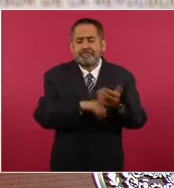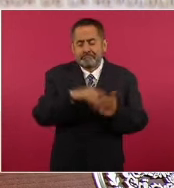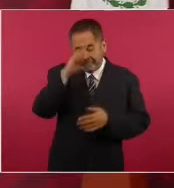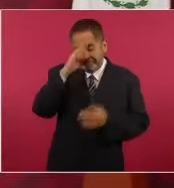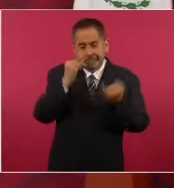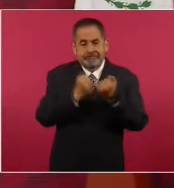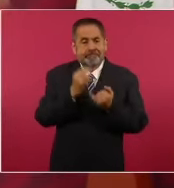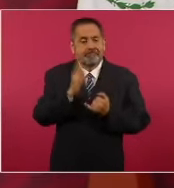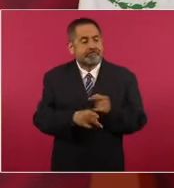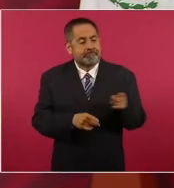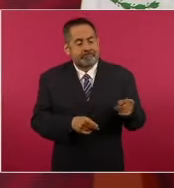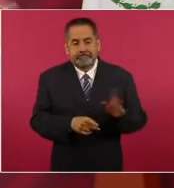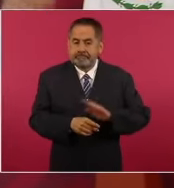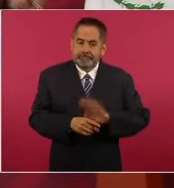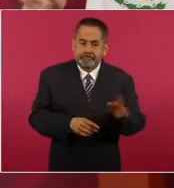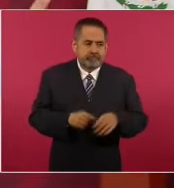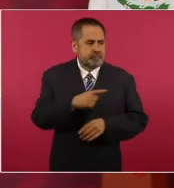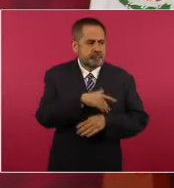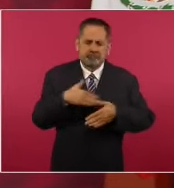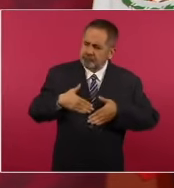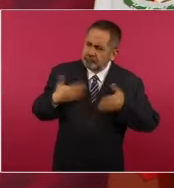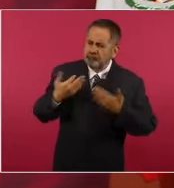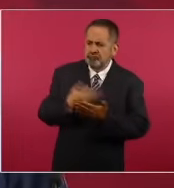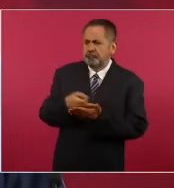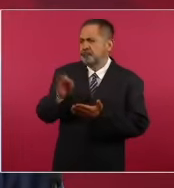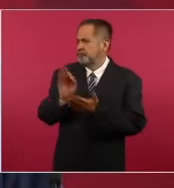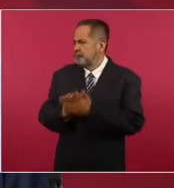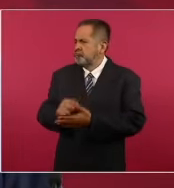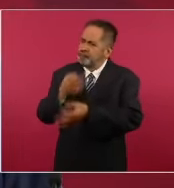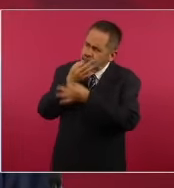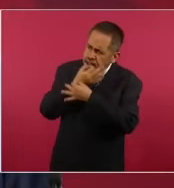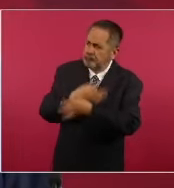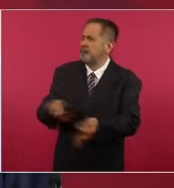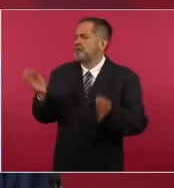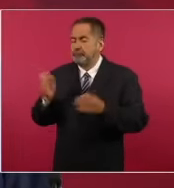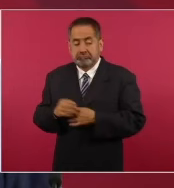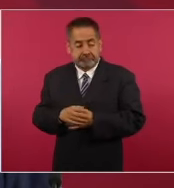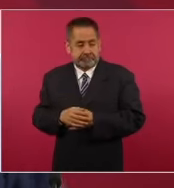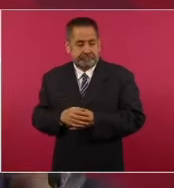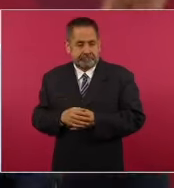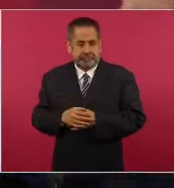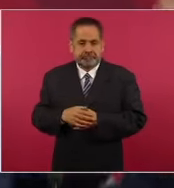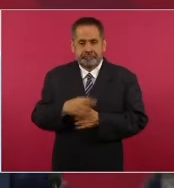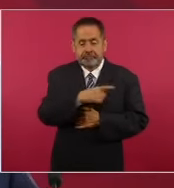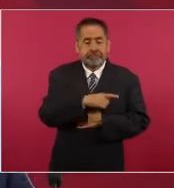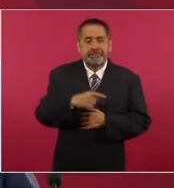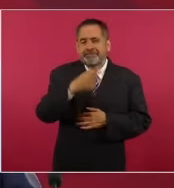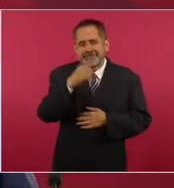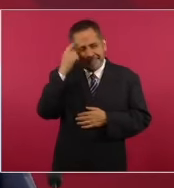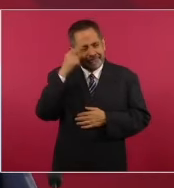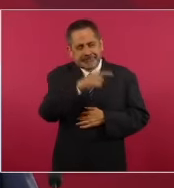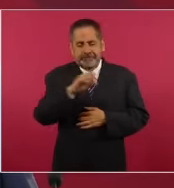nada más que ella se atreve a decirlo, Sheridan.